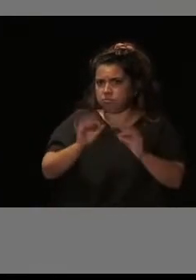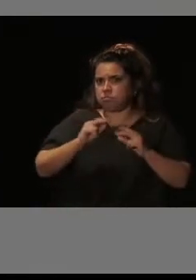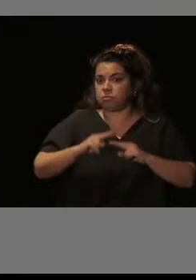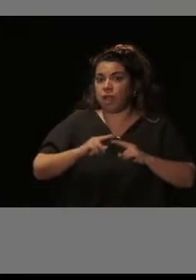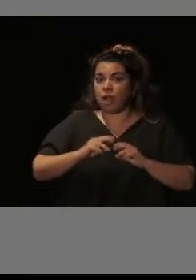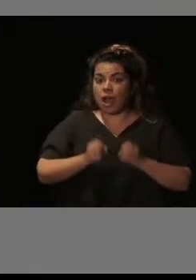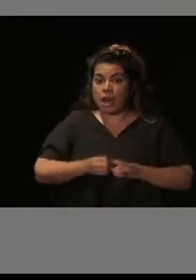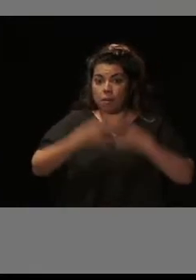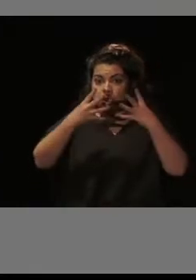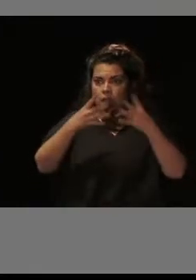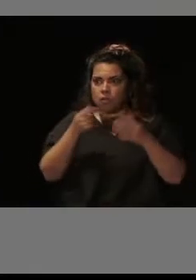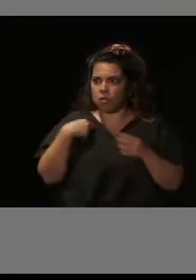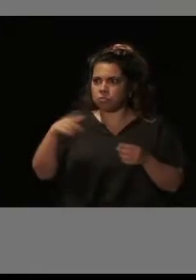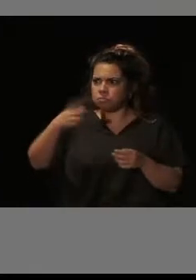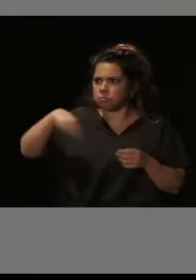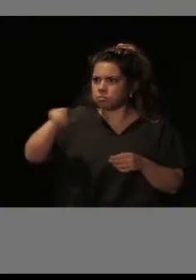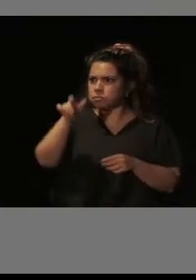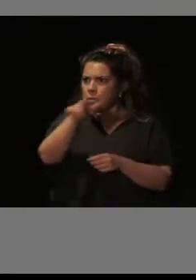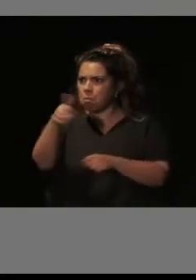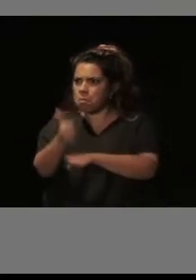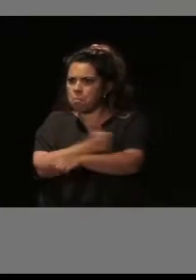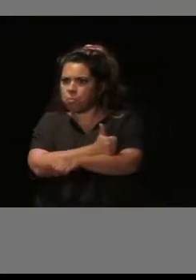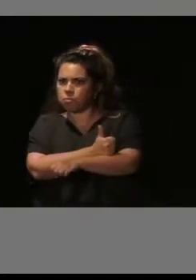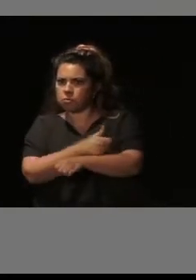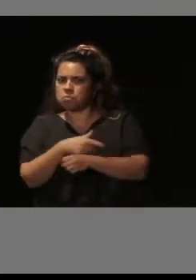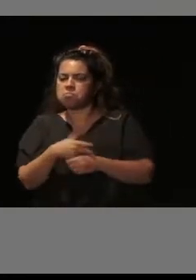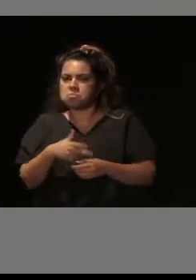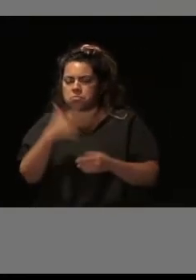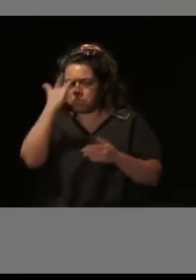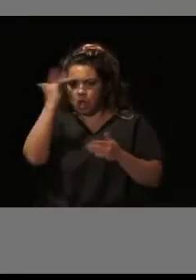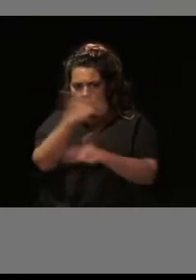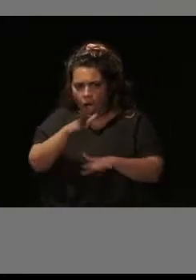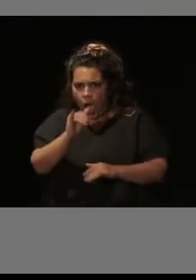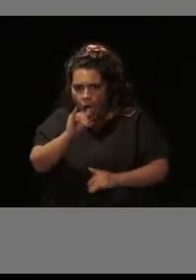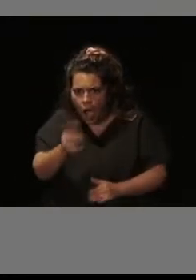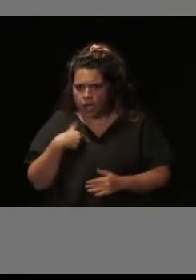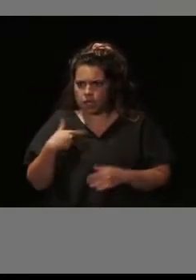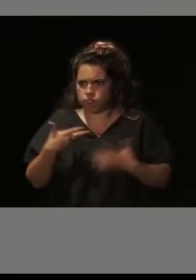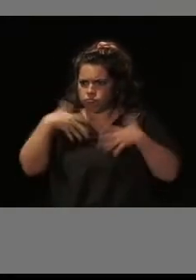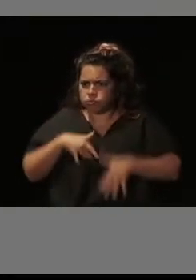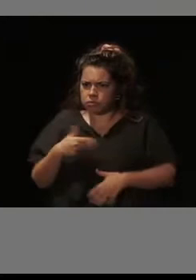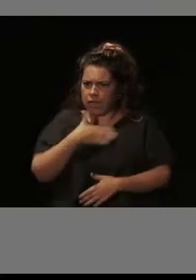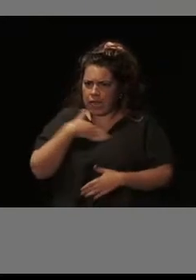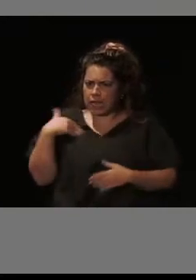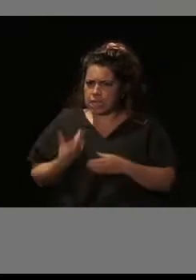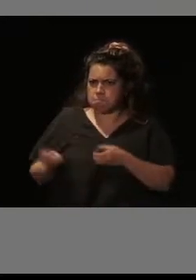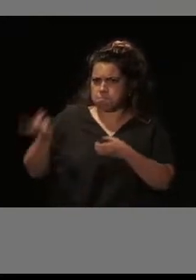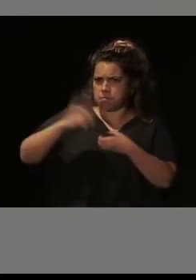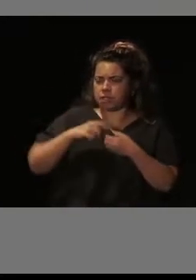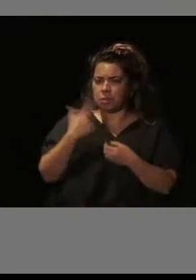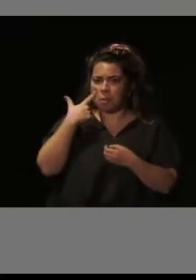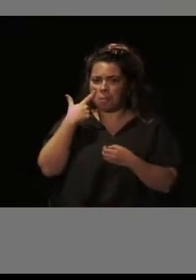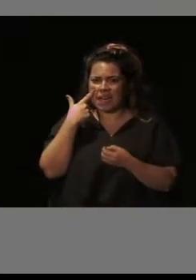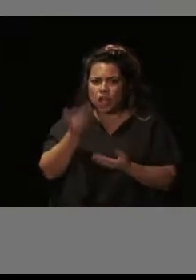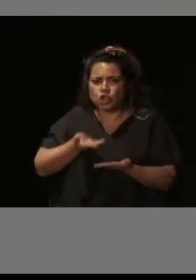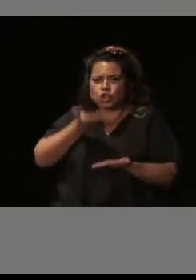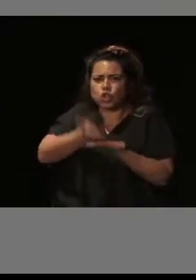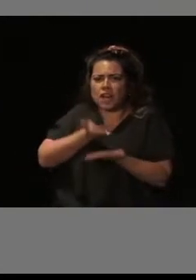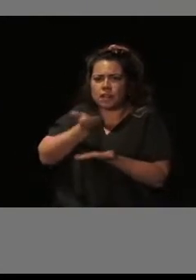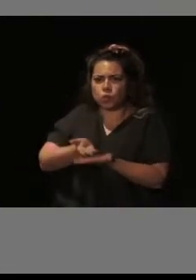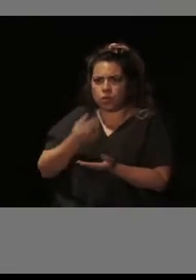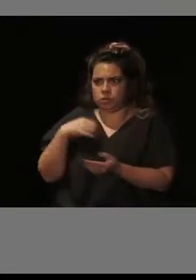ciudadanía está involucrada y quiere rehabilitar. Podéis ver en el gráfico cómo el número de solicitudes, el número de